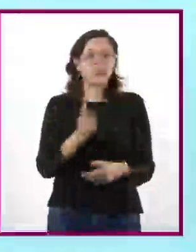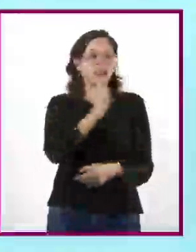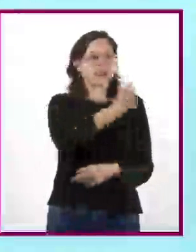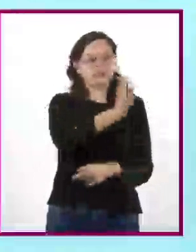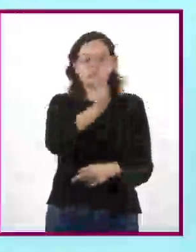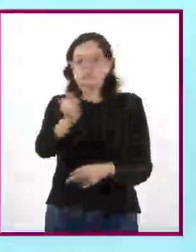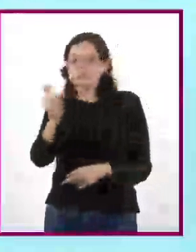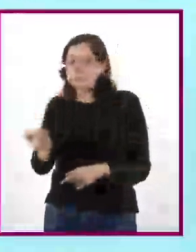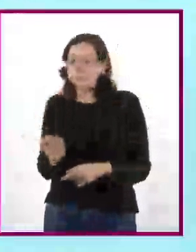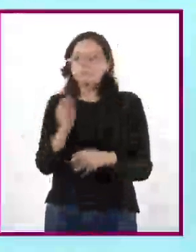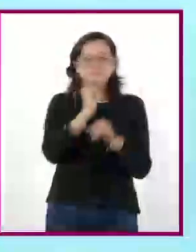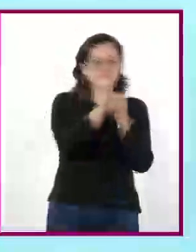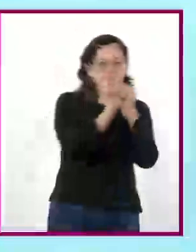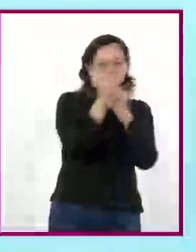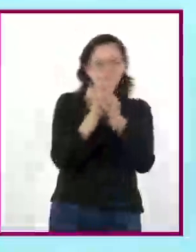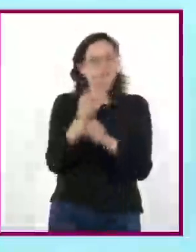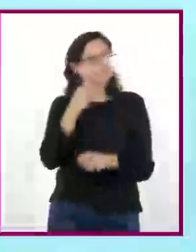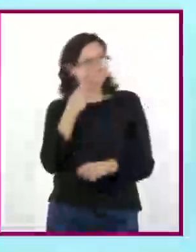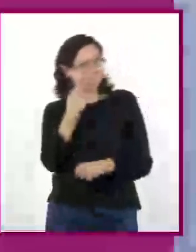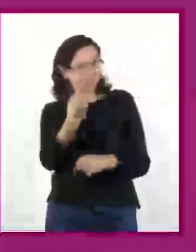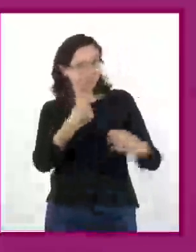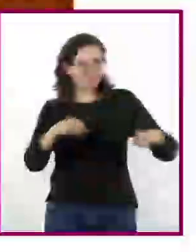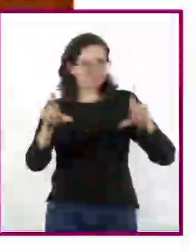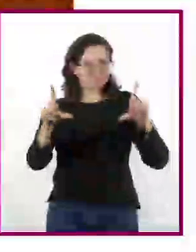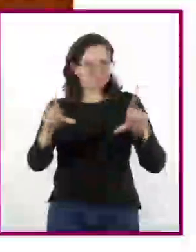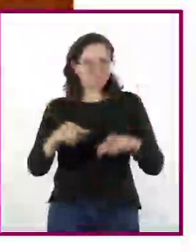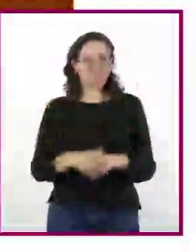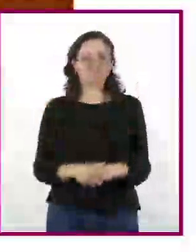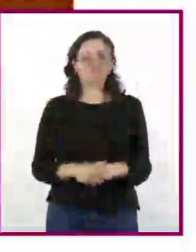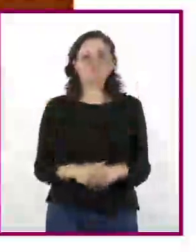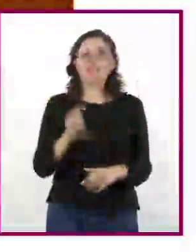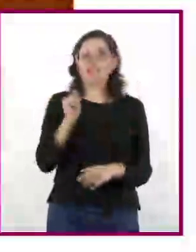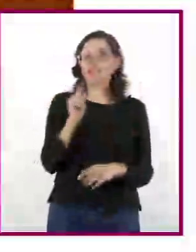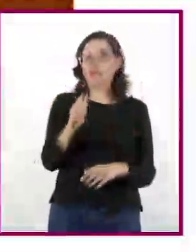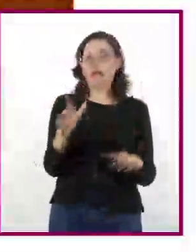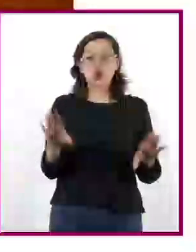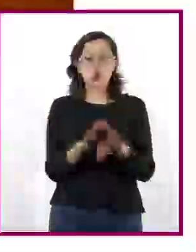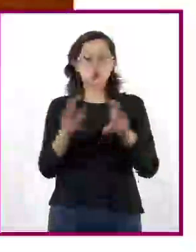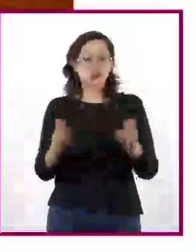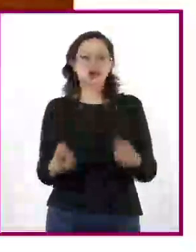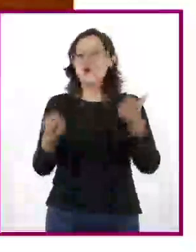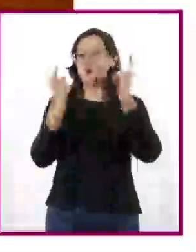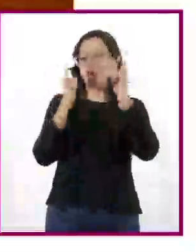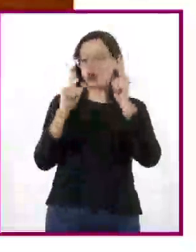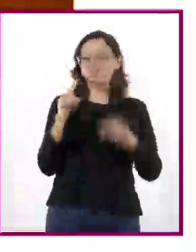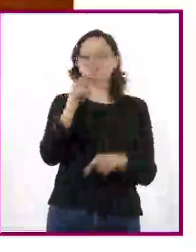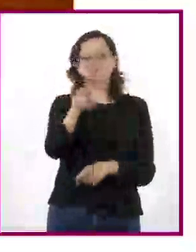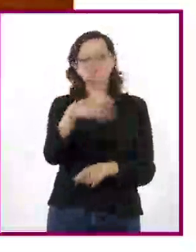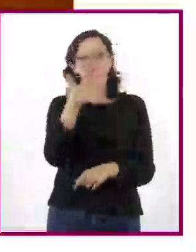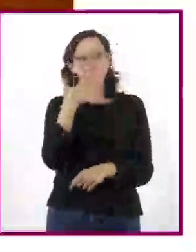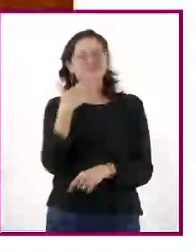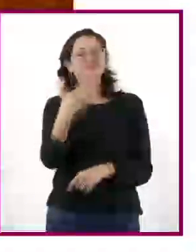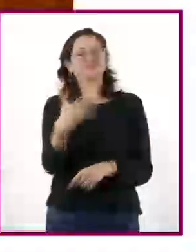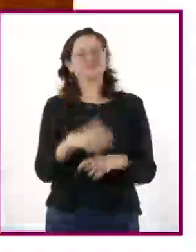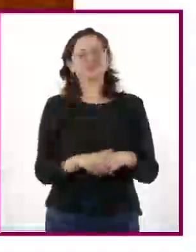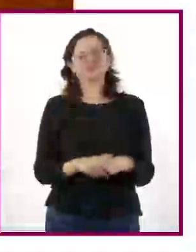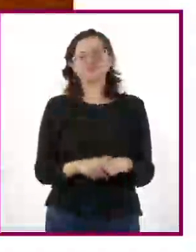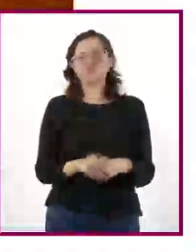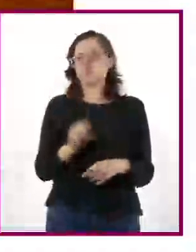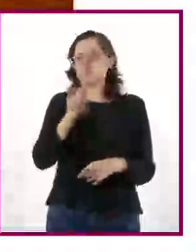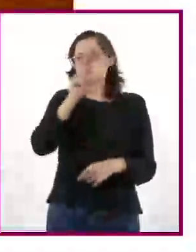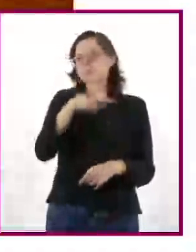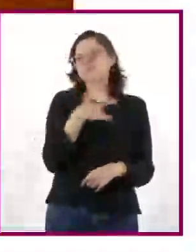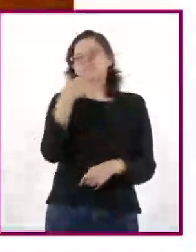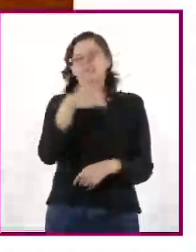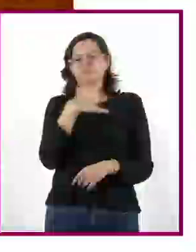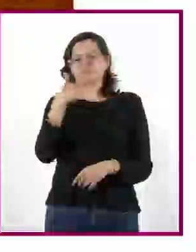Veamos de qué se trata. ¿Qué tal? ¿Cómo están? Espero se les estén pasando súper bien. ¿Alguna vez les interesó realizar